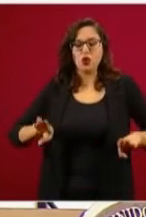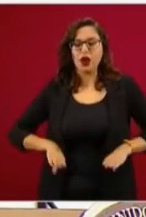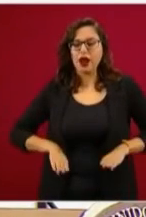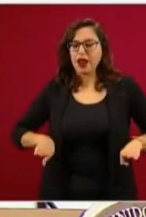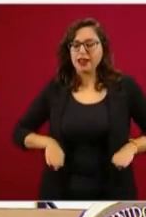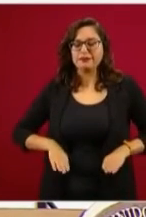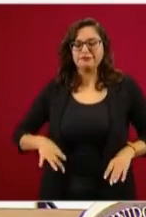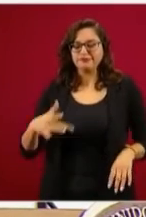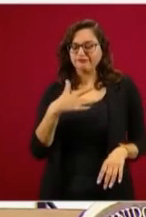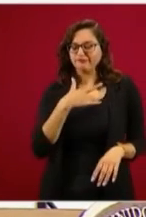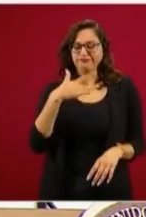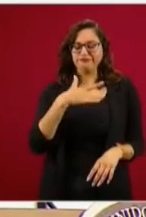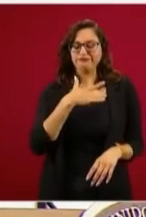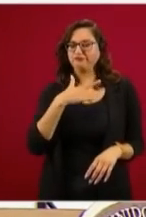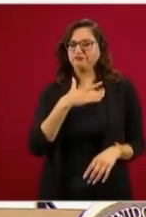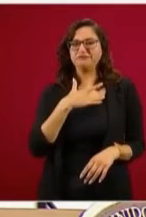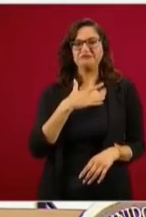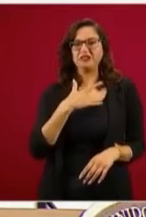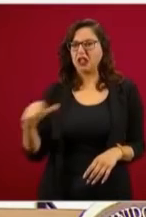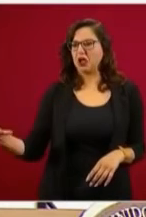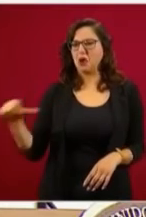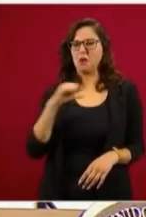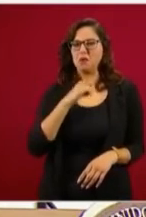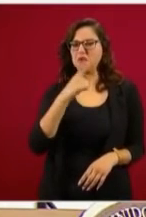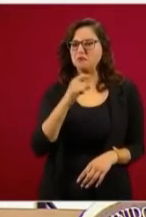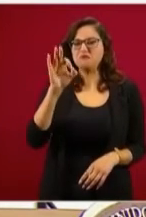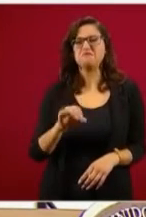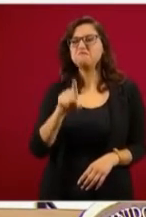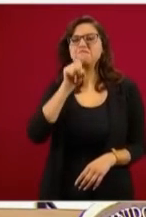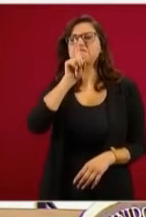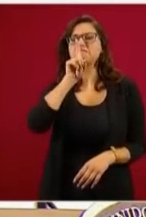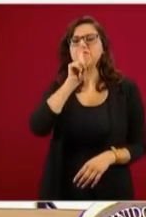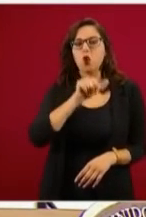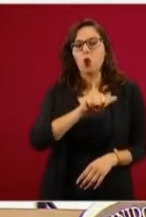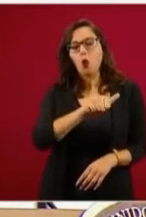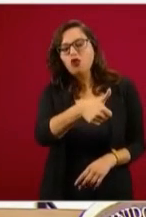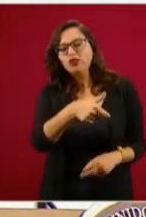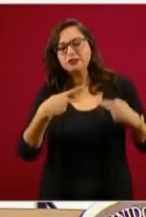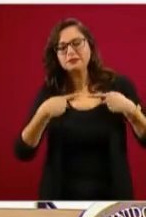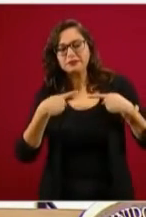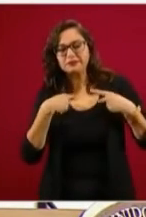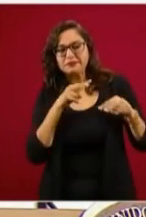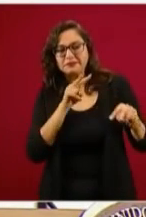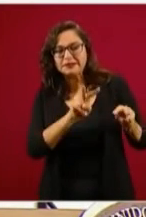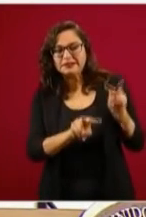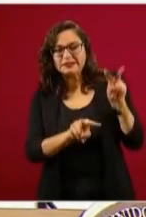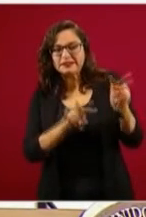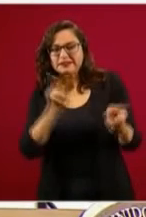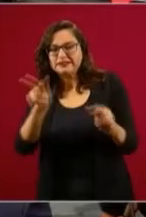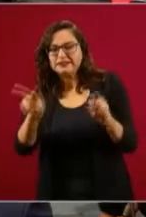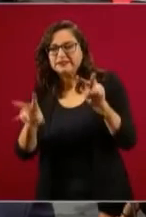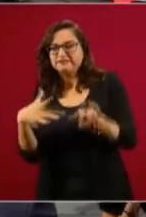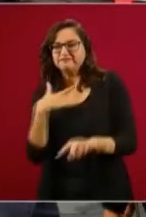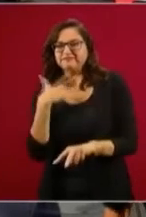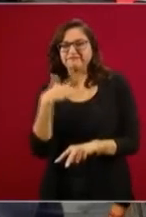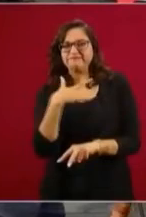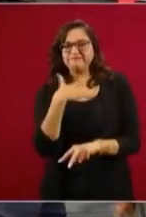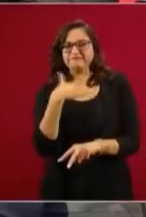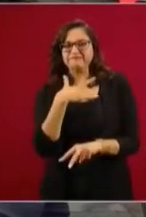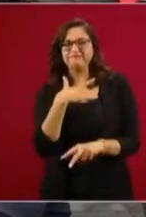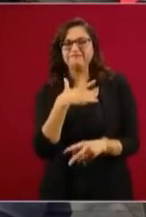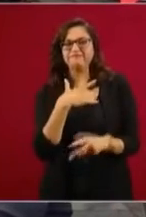libres, pues simplemente no acudieron, aunque habían sido invitados a este informe. Sí se ha